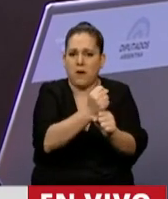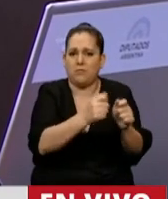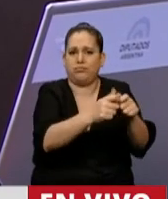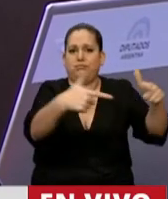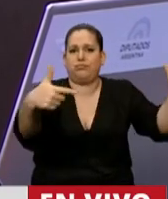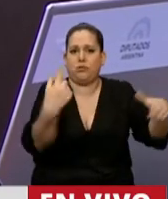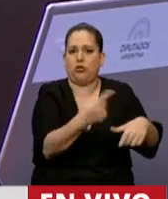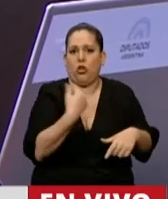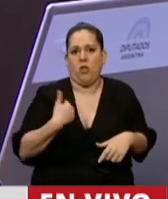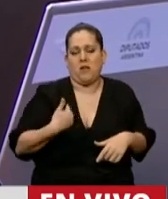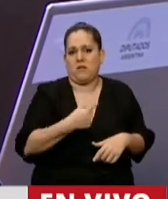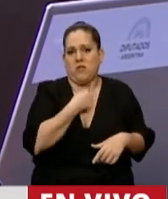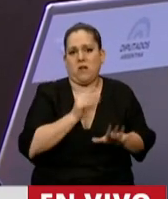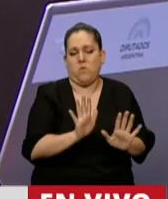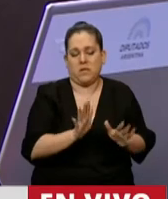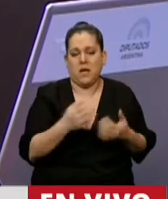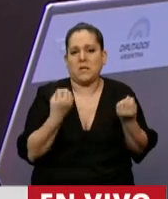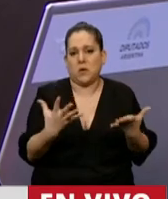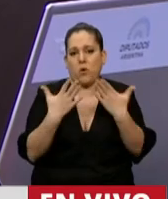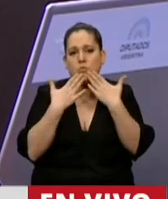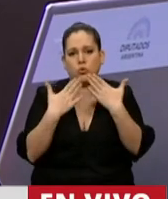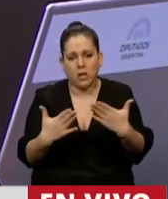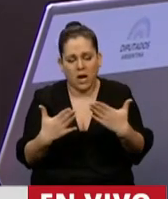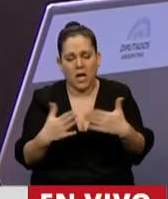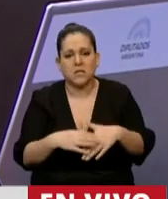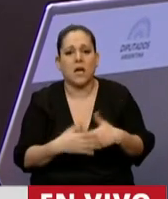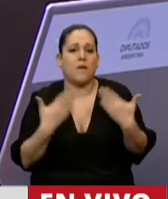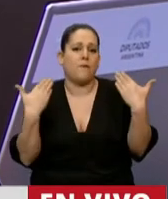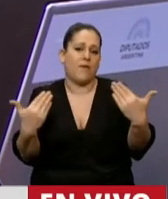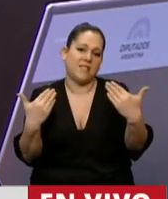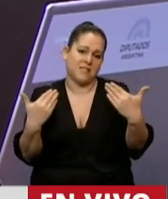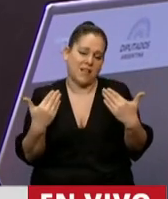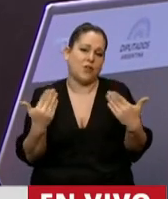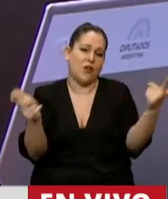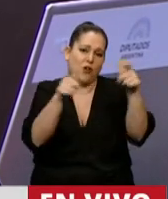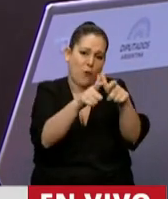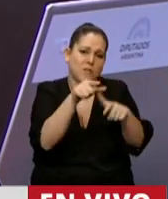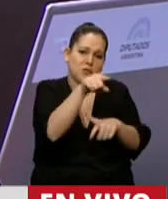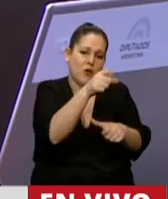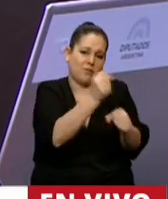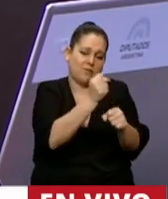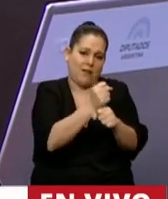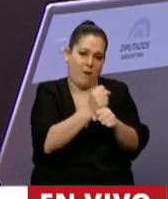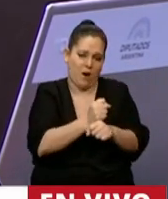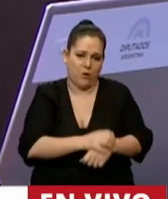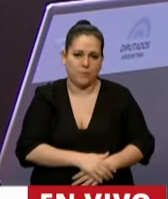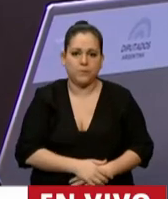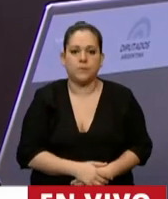esperando todos los argentinos. Así que, señor Presidente, muchas gracias y felicitaciones de nuevo a la Comisión por el trabajo que se hizo.